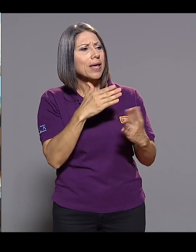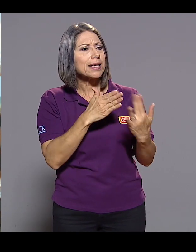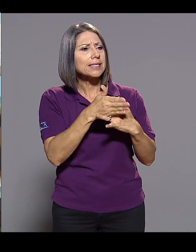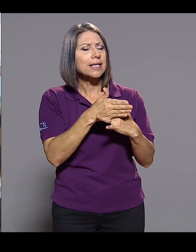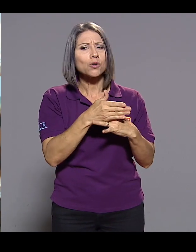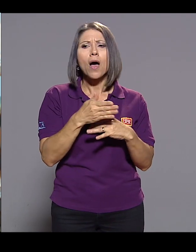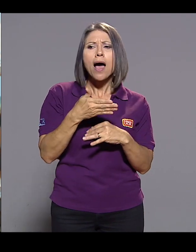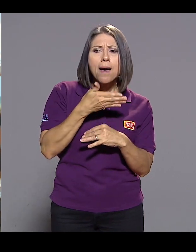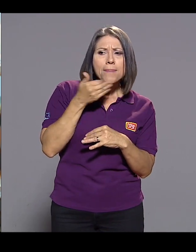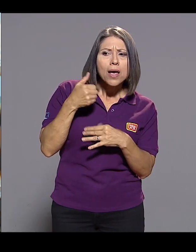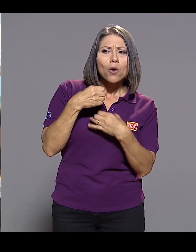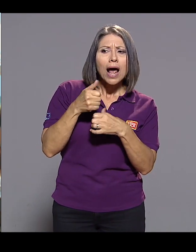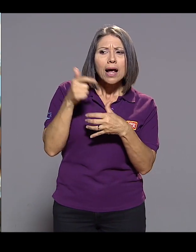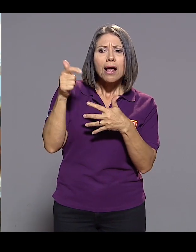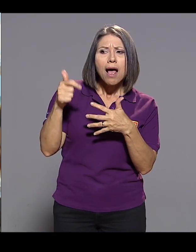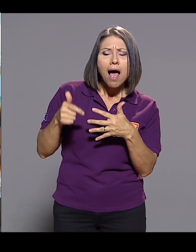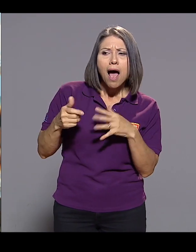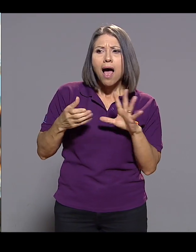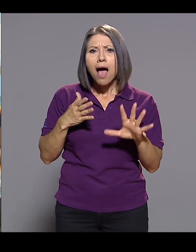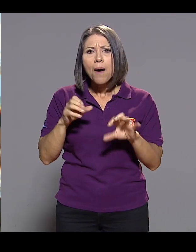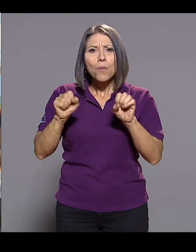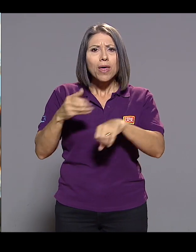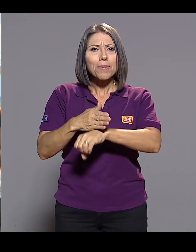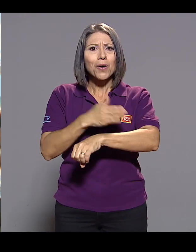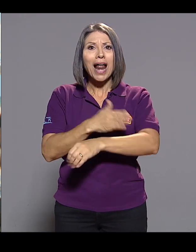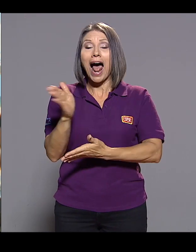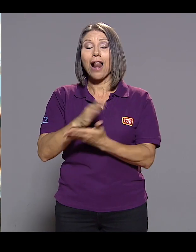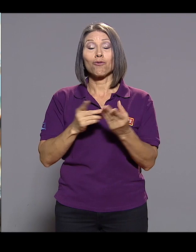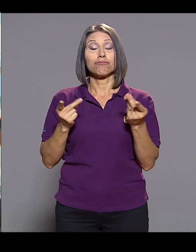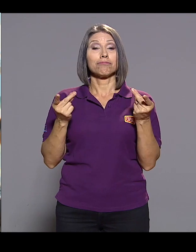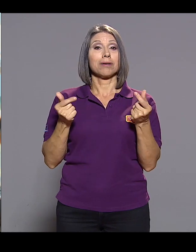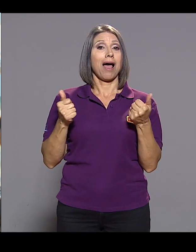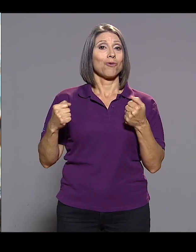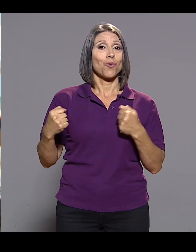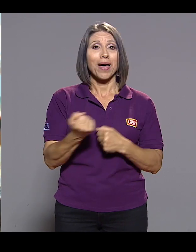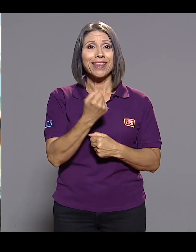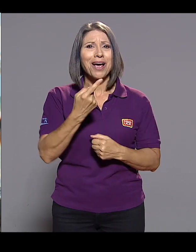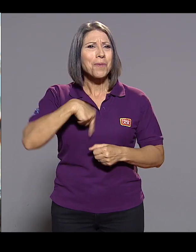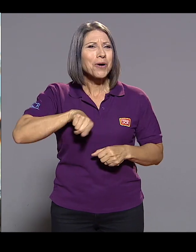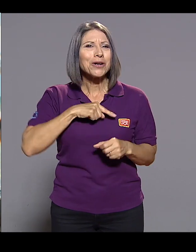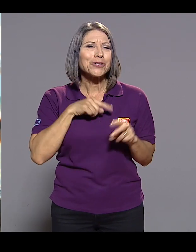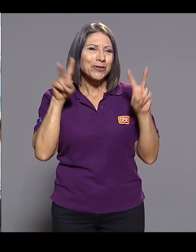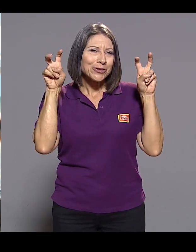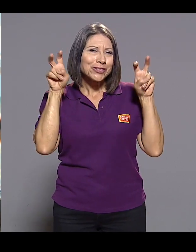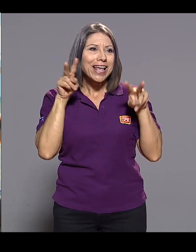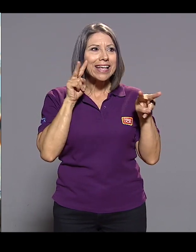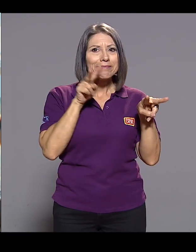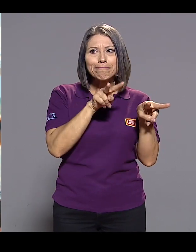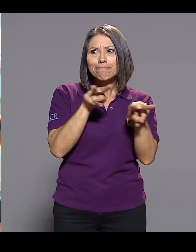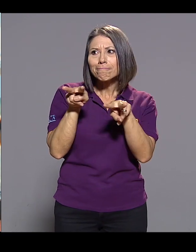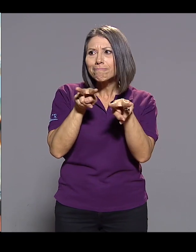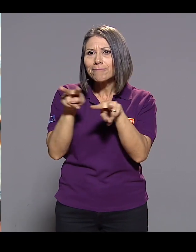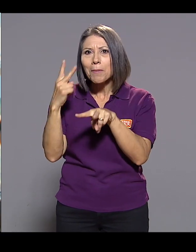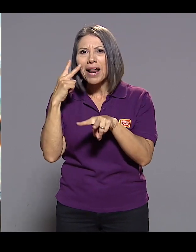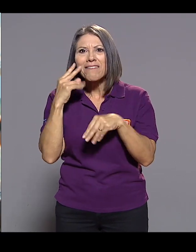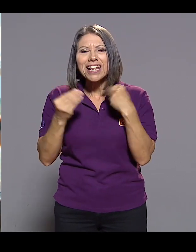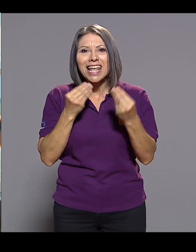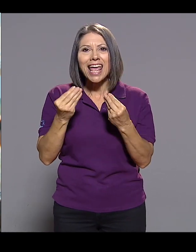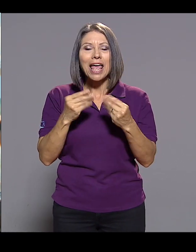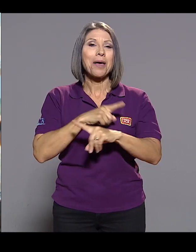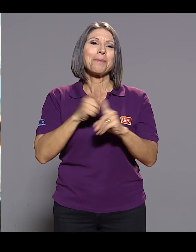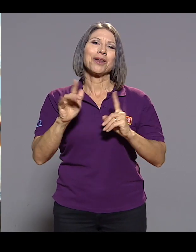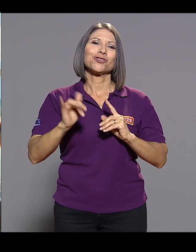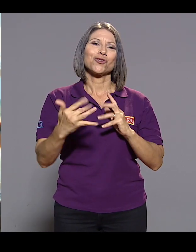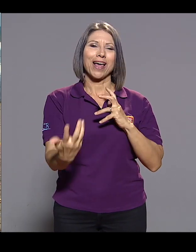tiene acceso uy deberían hacer esto, uy podrían mejorar esto es como que si automáticamente nos diseñaran para inspeccionar y para ver pero